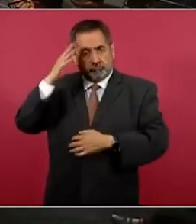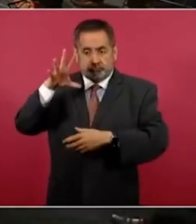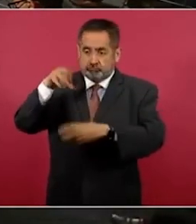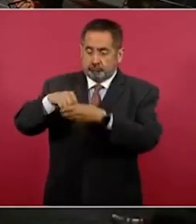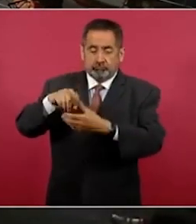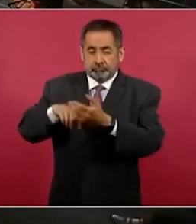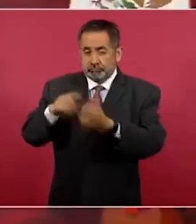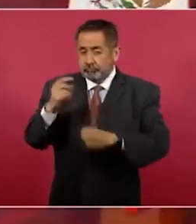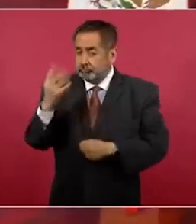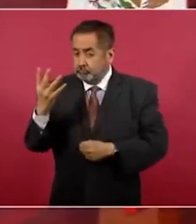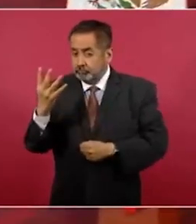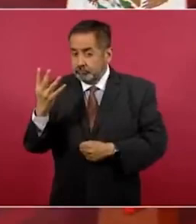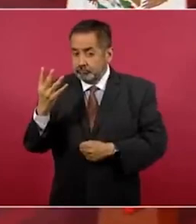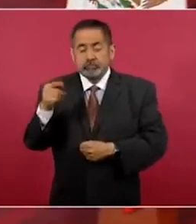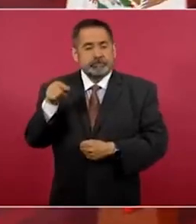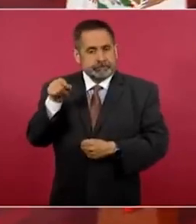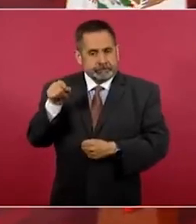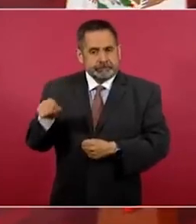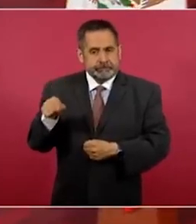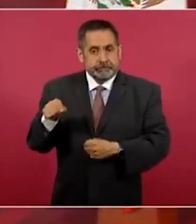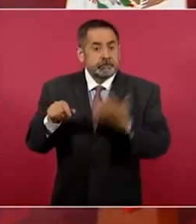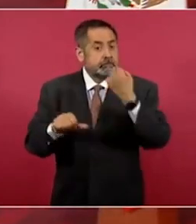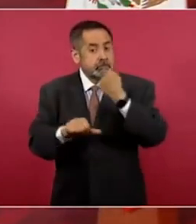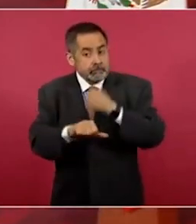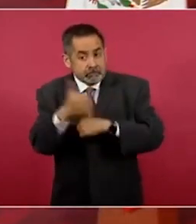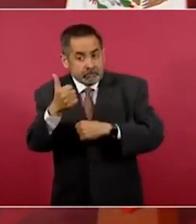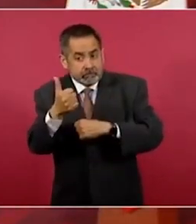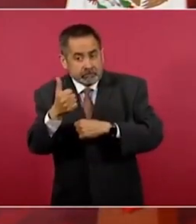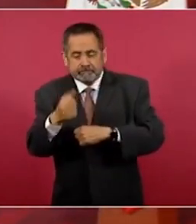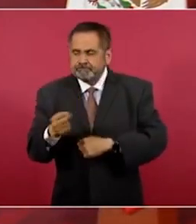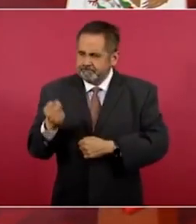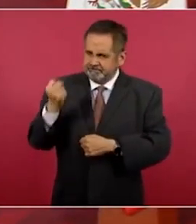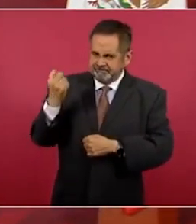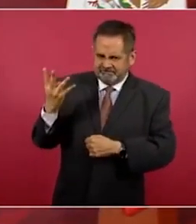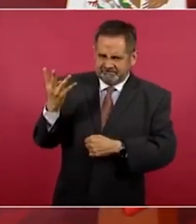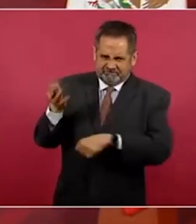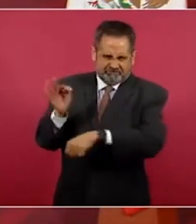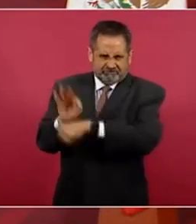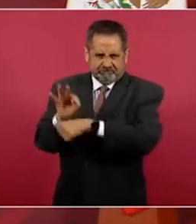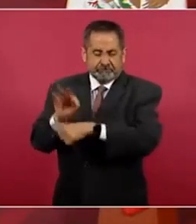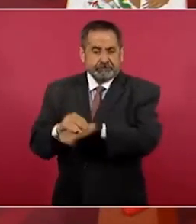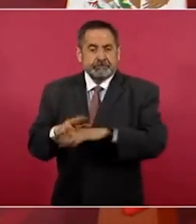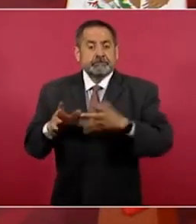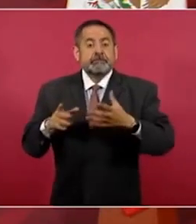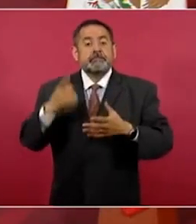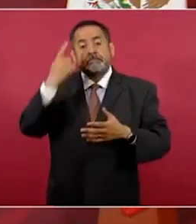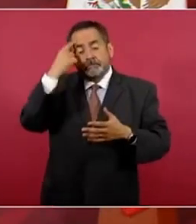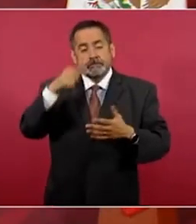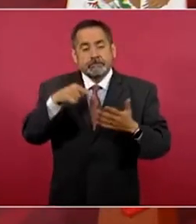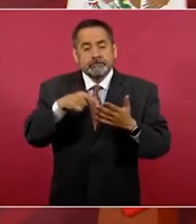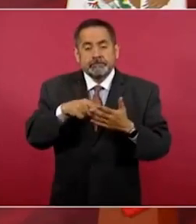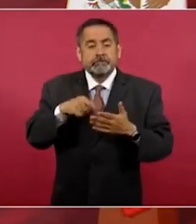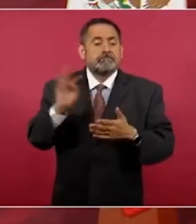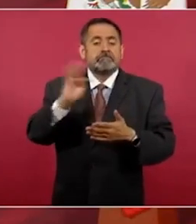cuatro de once, porque para declarar